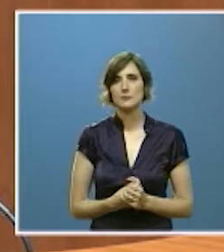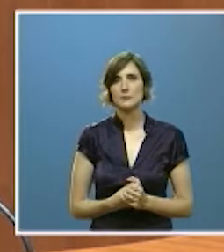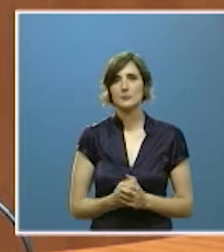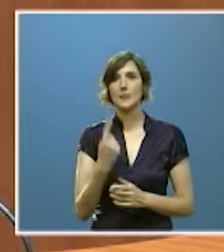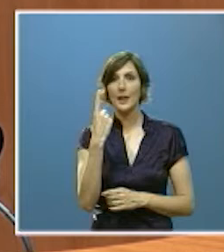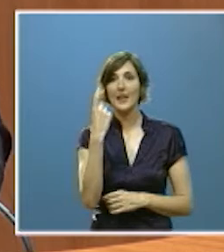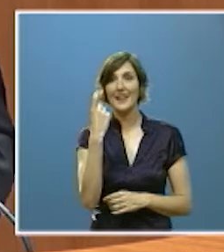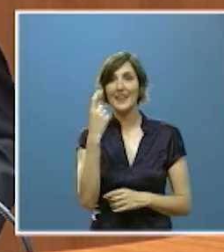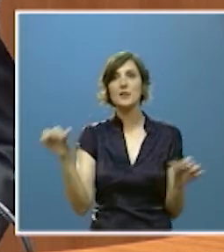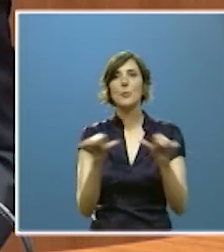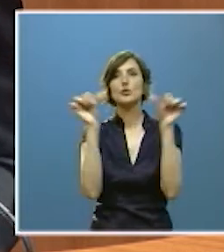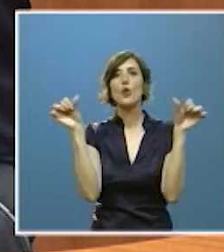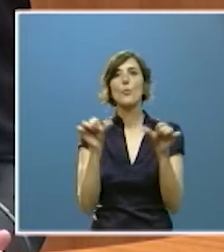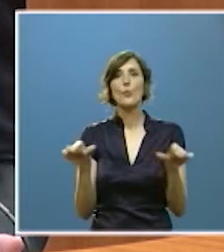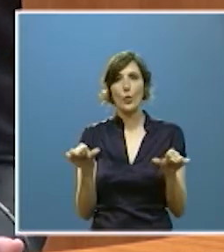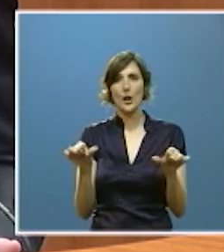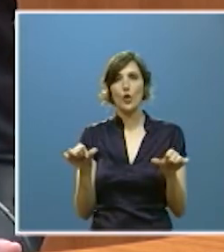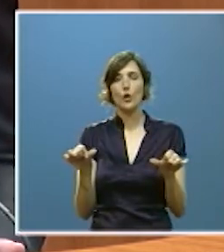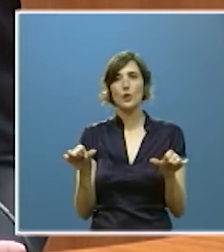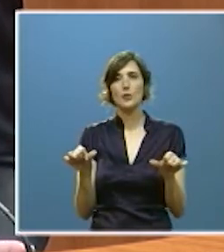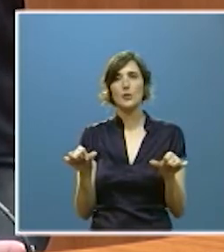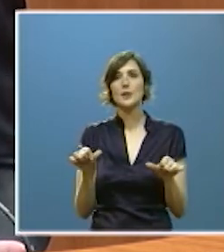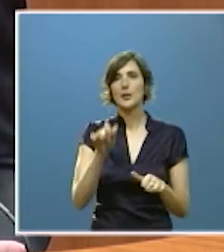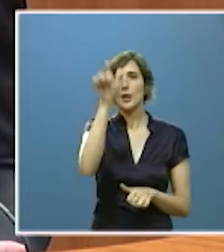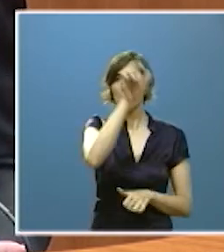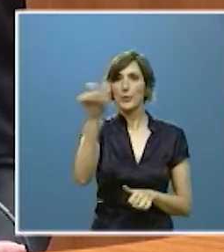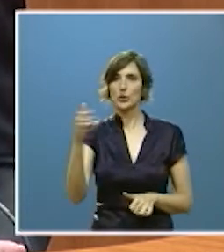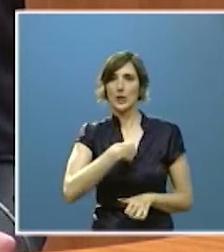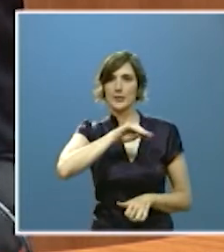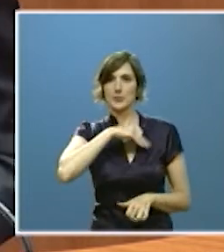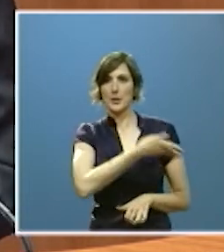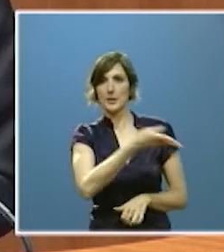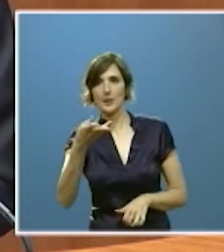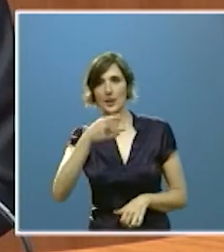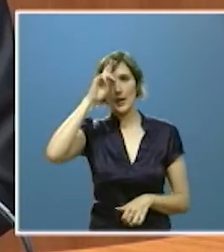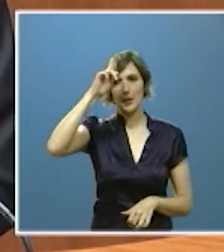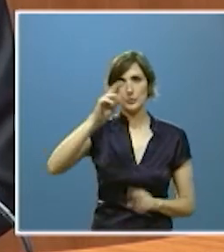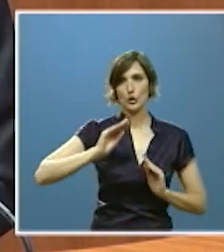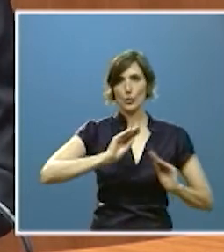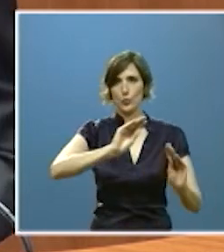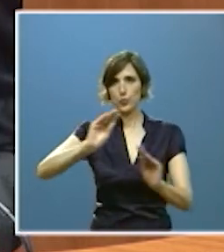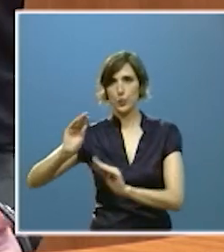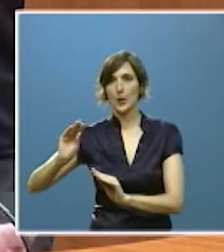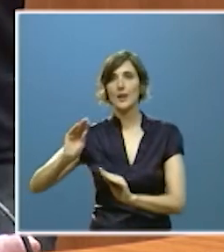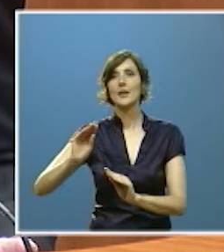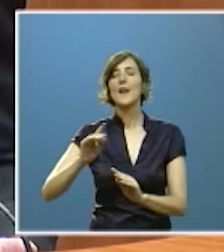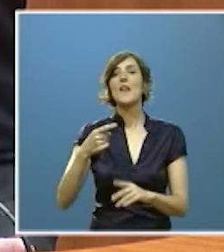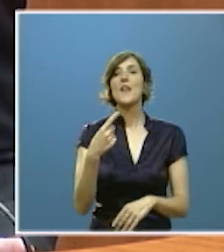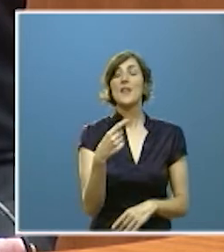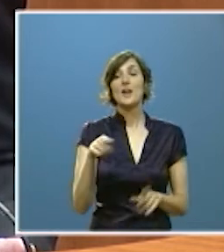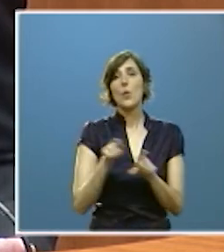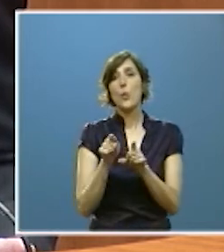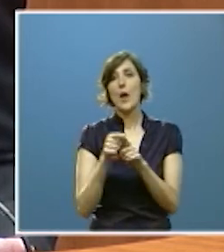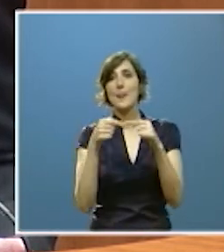necesitamos un modelo que respete la igualdad esencial de los españoles que corrija los déficits de financiación